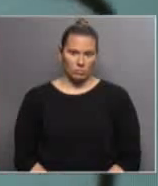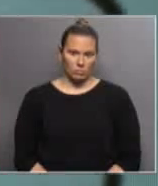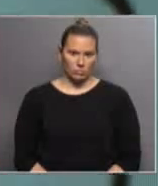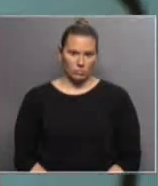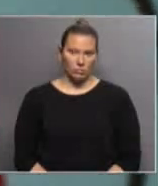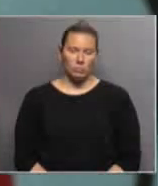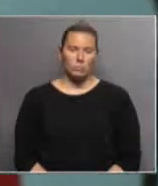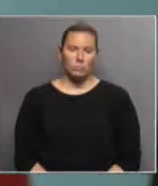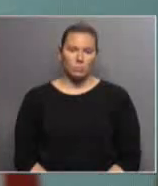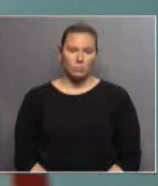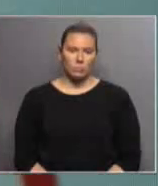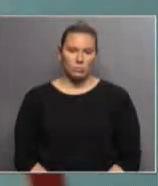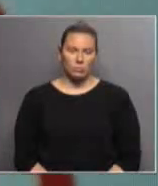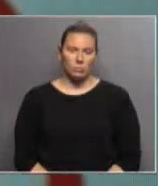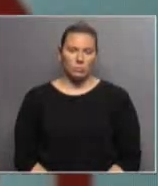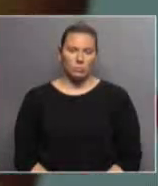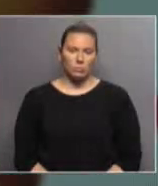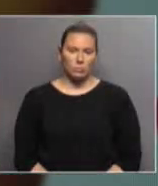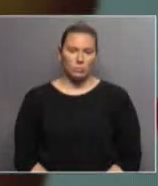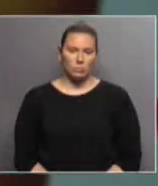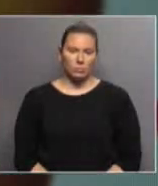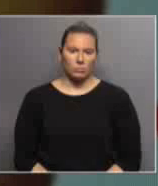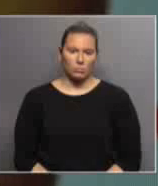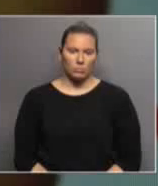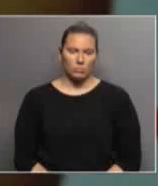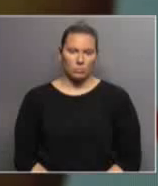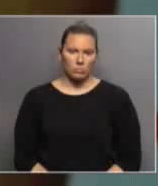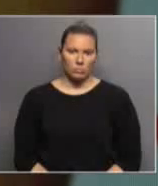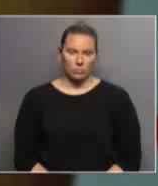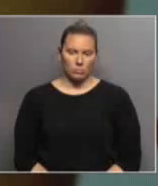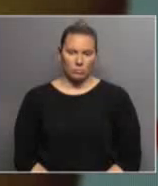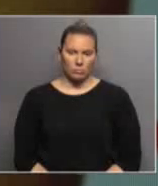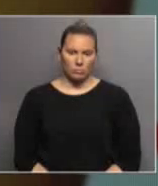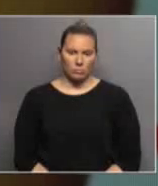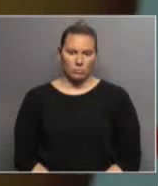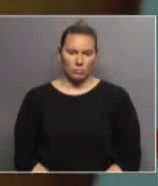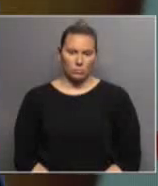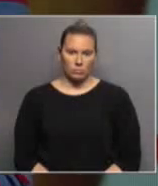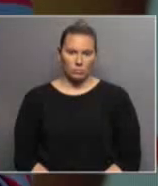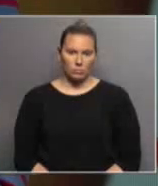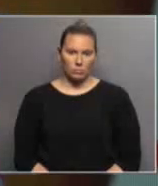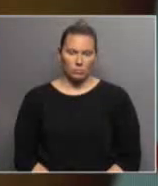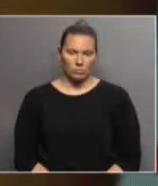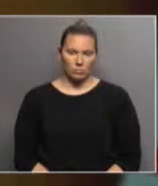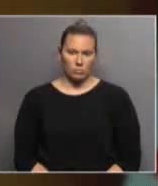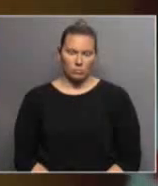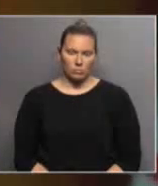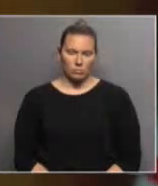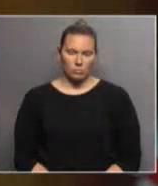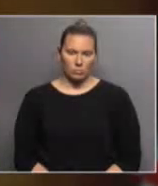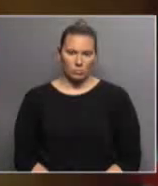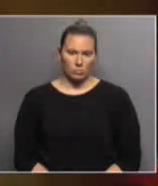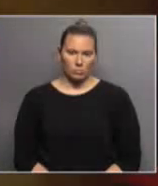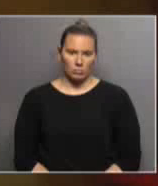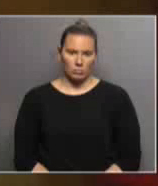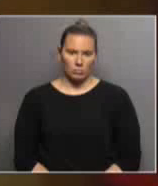pedidos, y no alcanzamos a tener intérpretes, o sea, no se satisfacen las